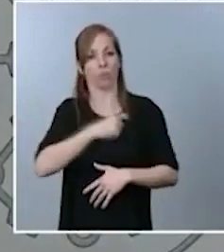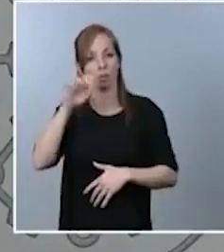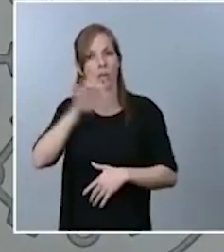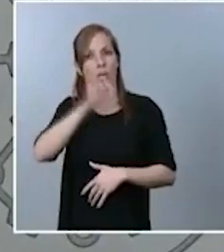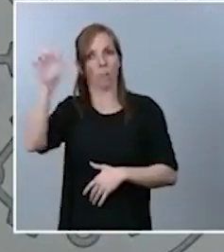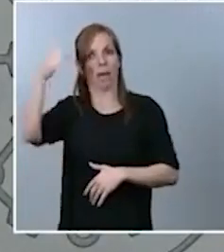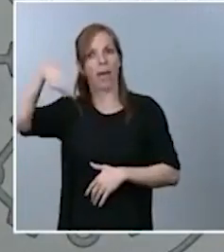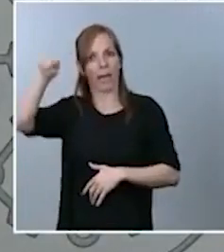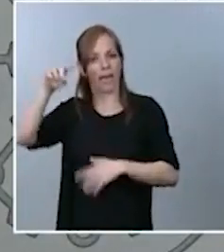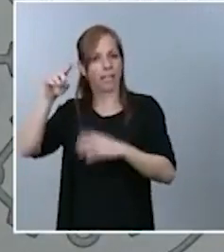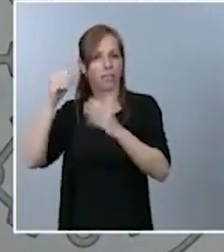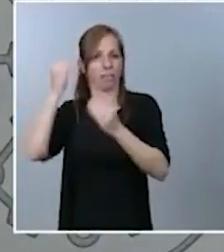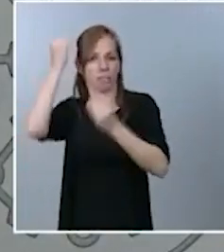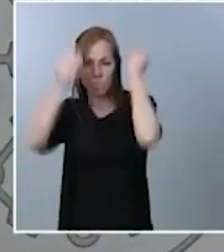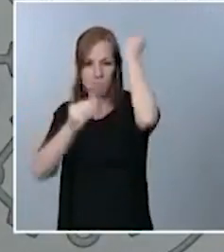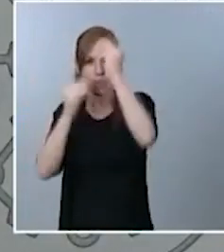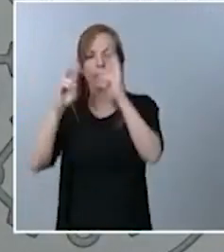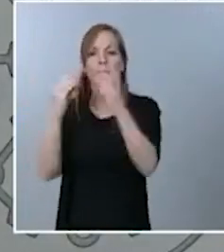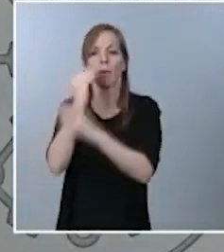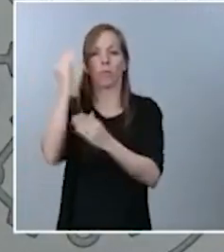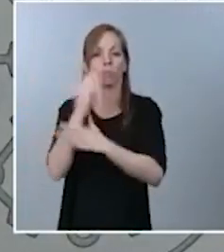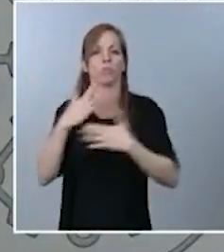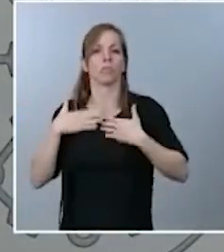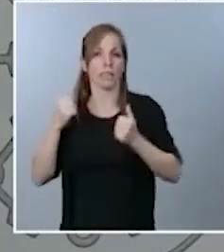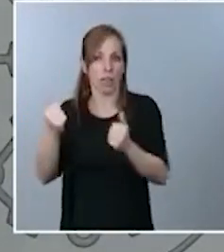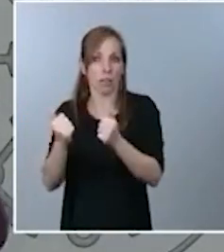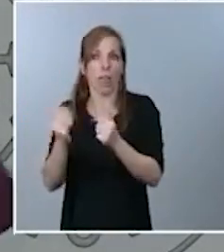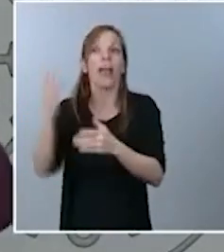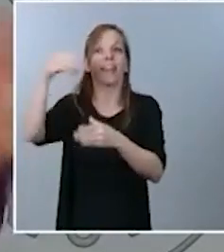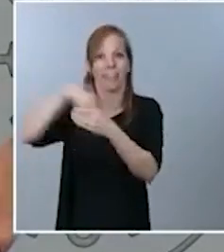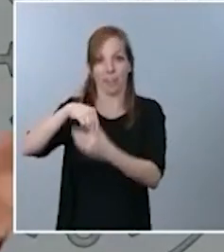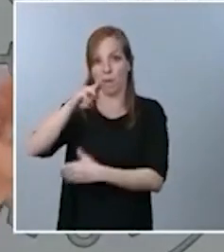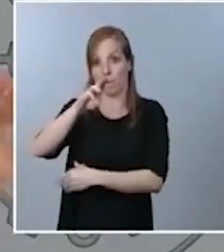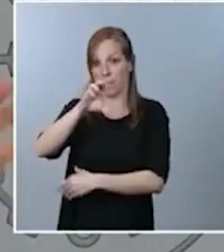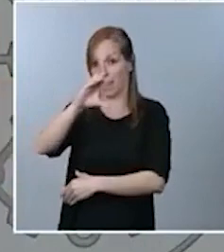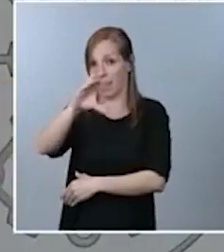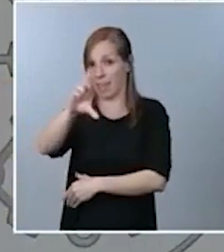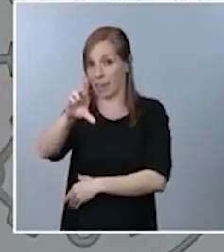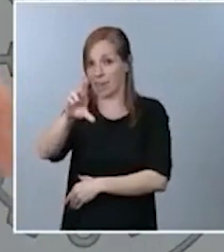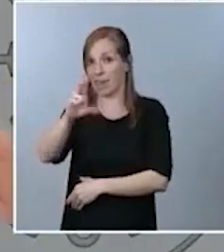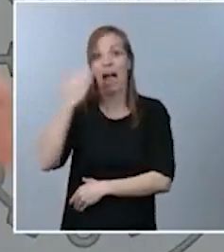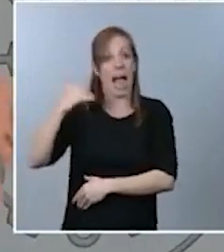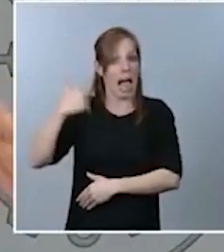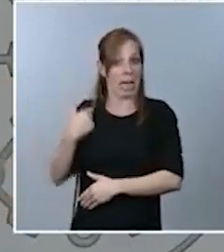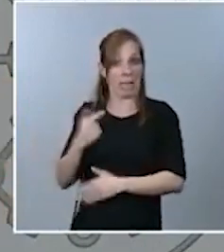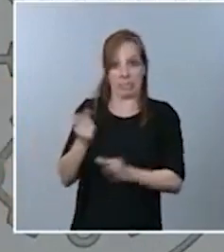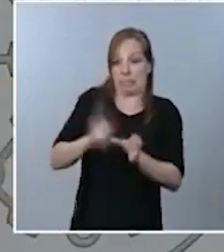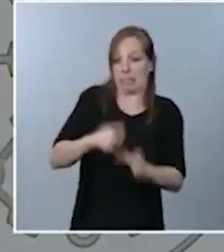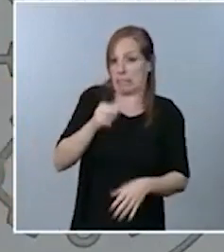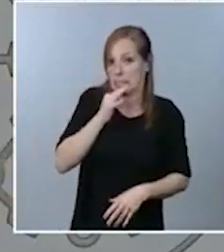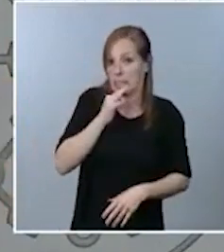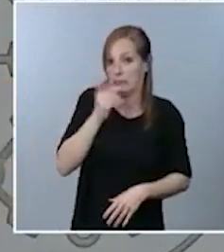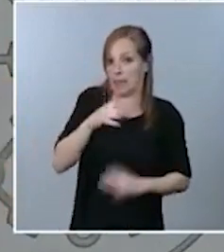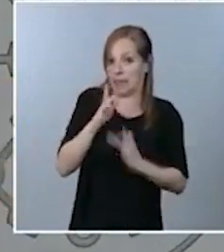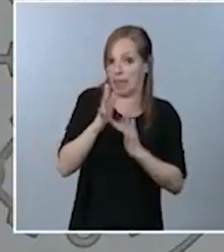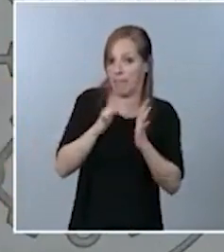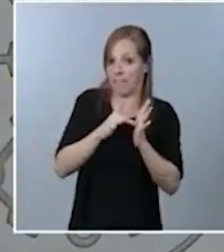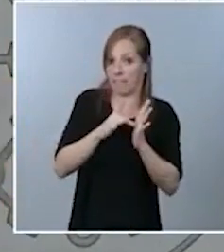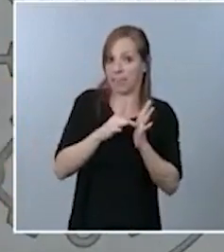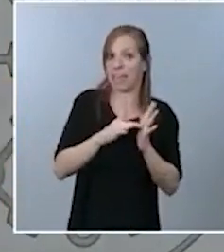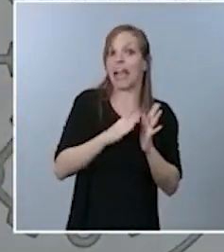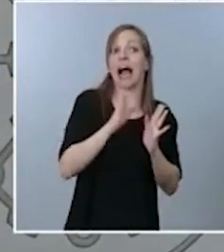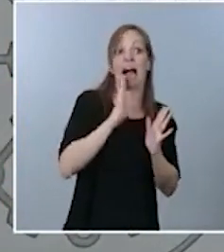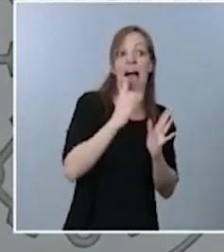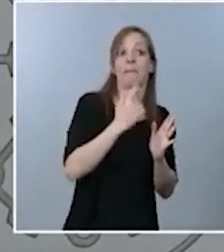determinados productos sanitarios, entre ellos las PCR, que no estaban incorporadas en el mes de abril, que usted acaba de comentar, que